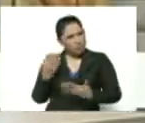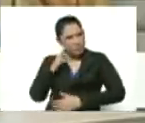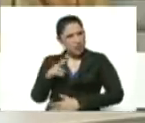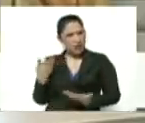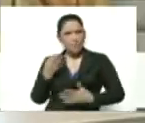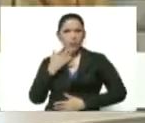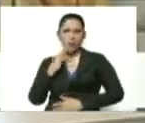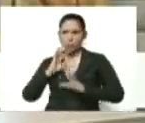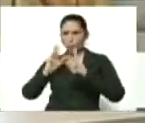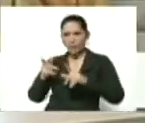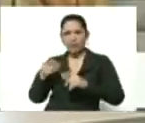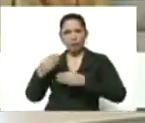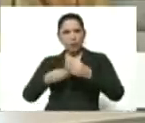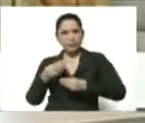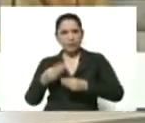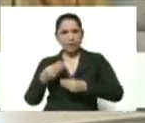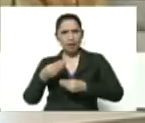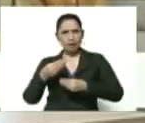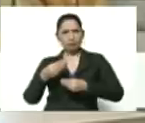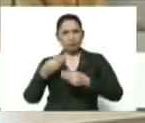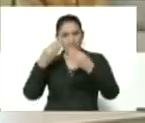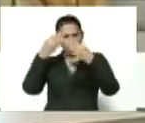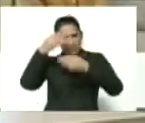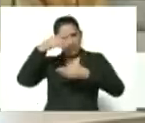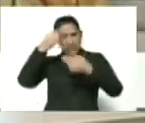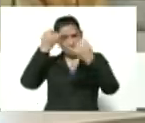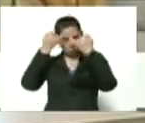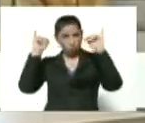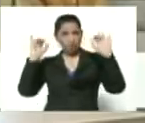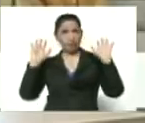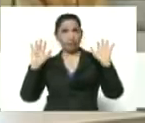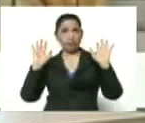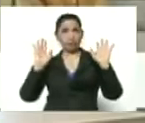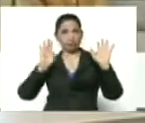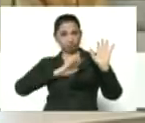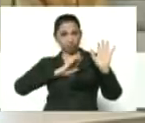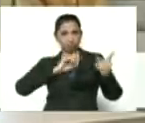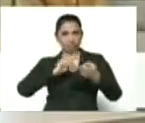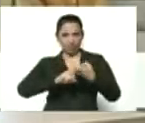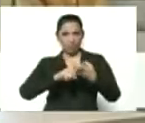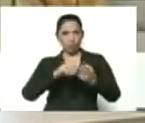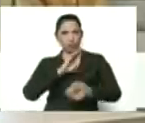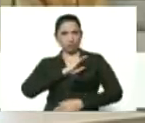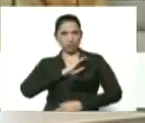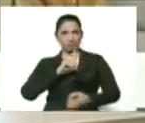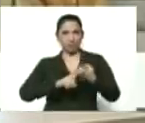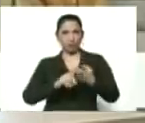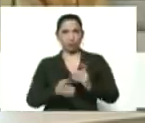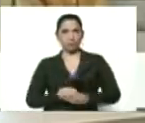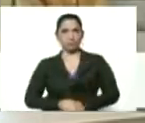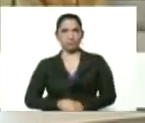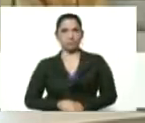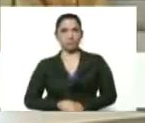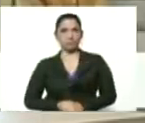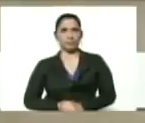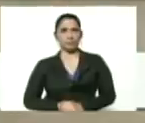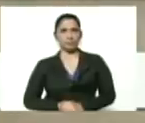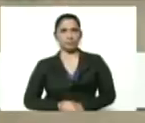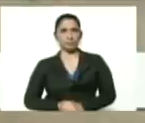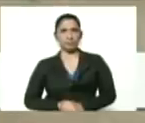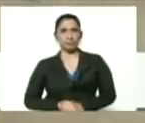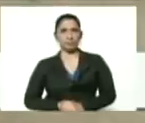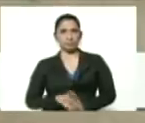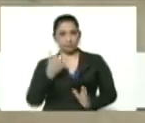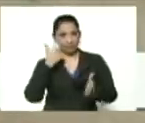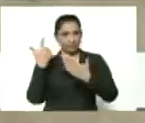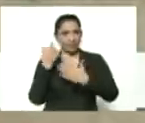comentario que voy a hacer inocente, Silia, Silia Flores de Maduro, Silita